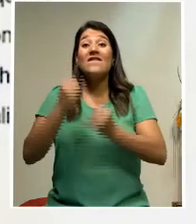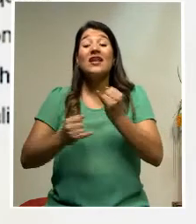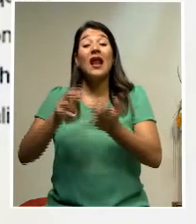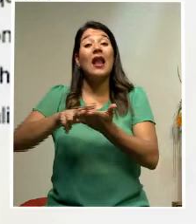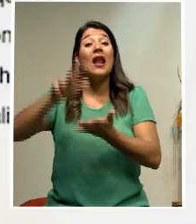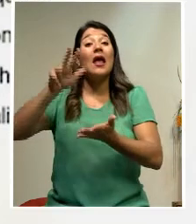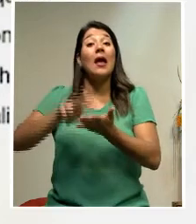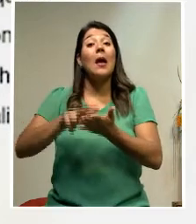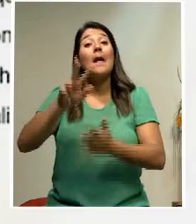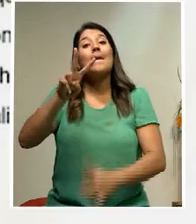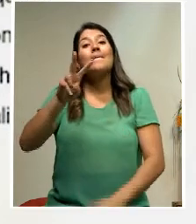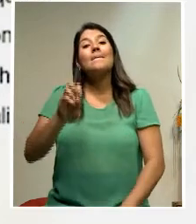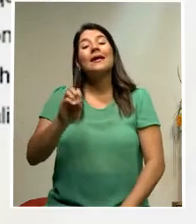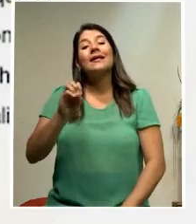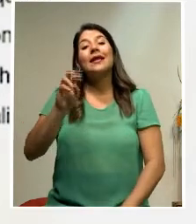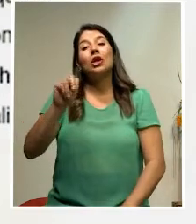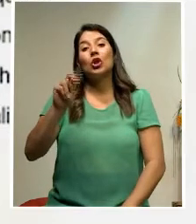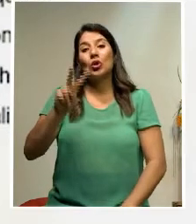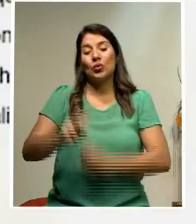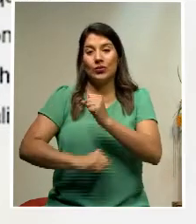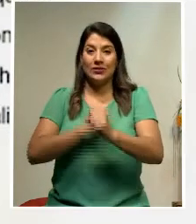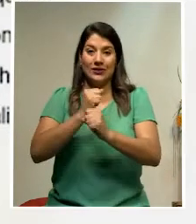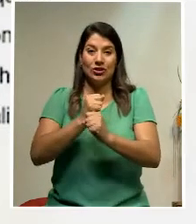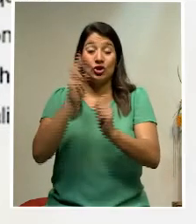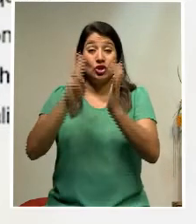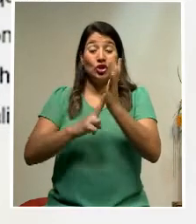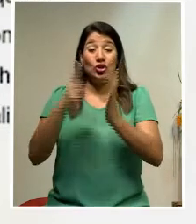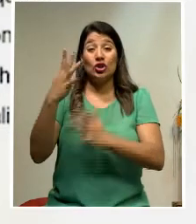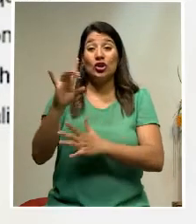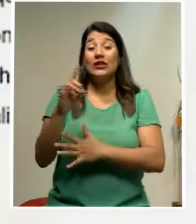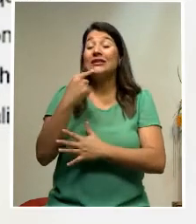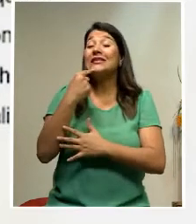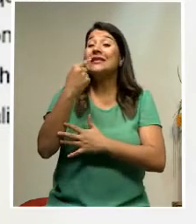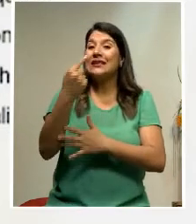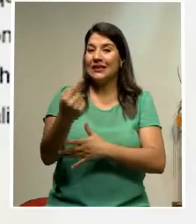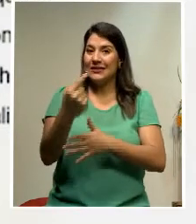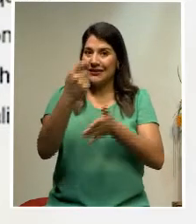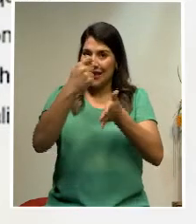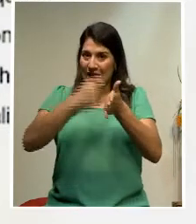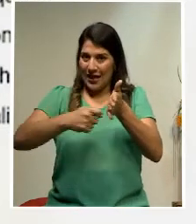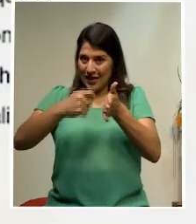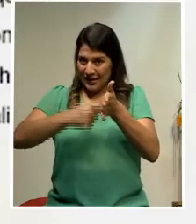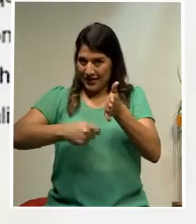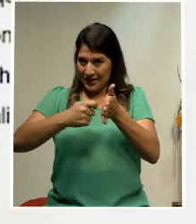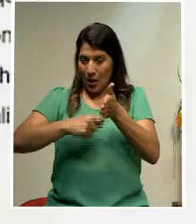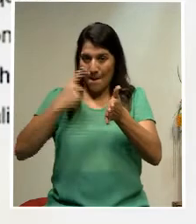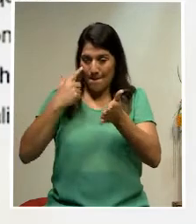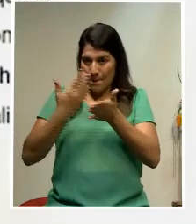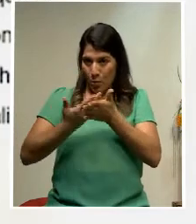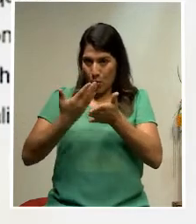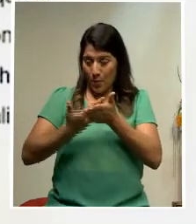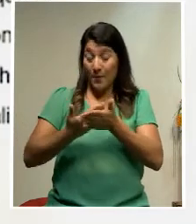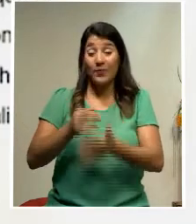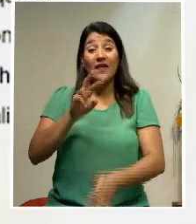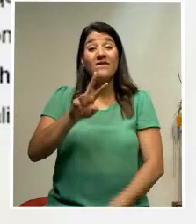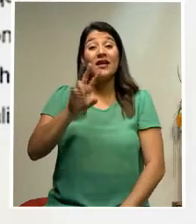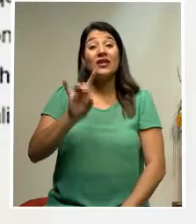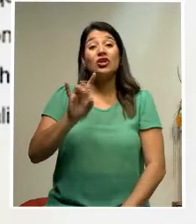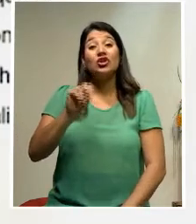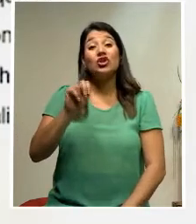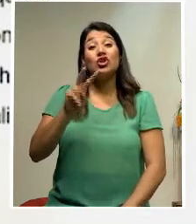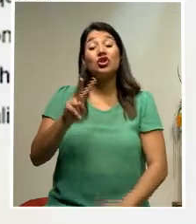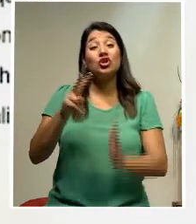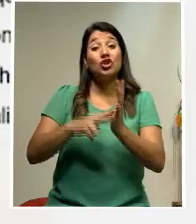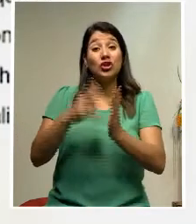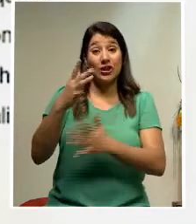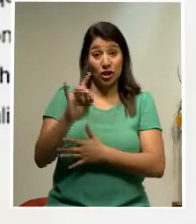20 de noviembre del 2018, según consta en el acta de la sesión ordinaria. Finalmente, el 28 de noviembre del 2018,